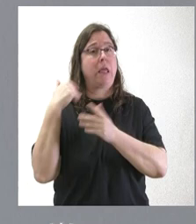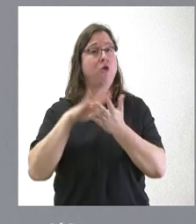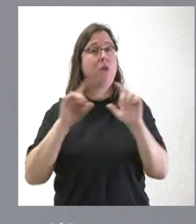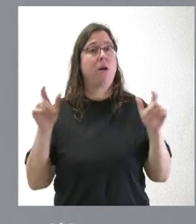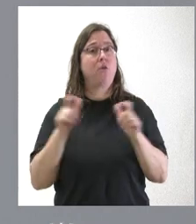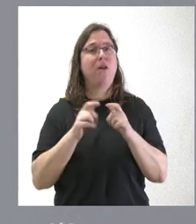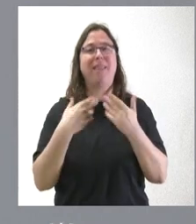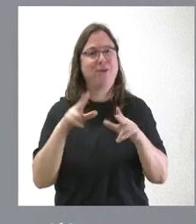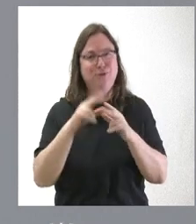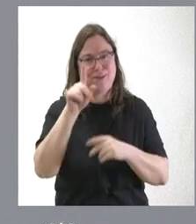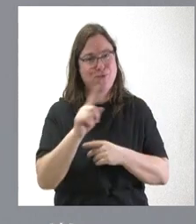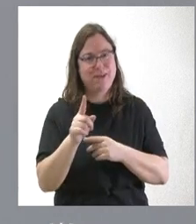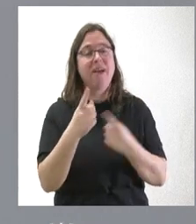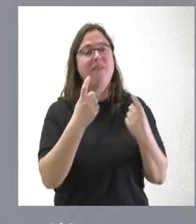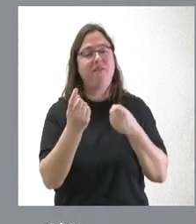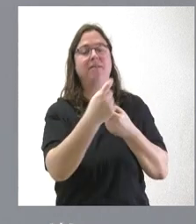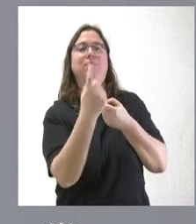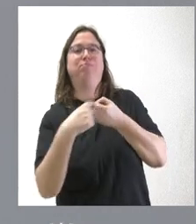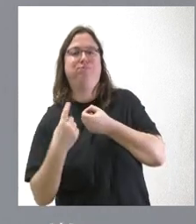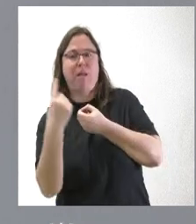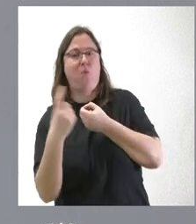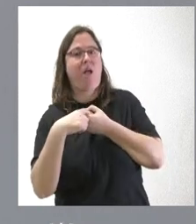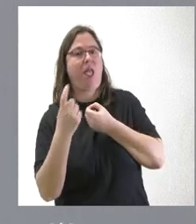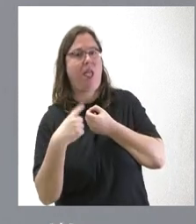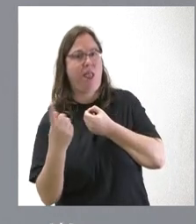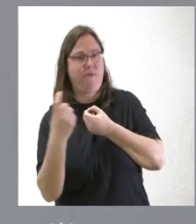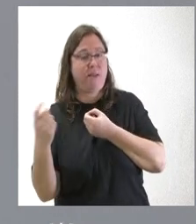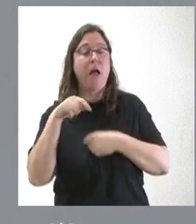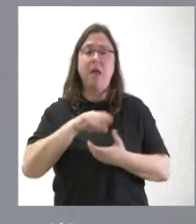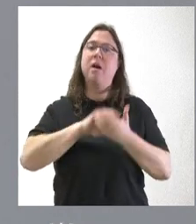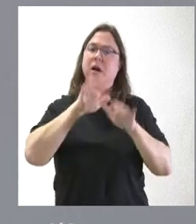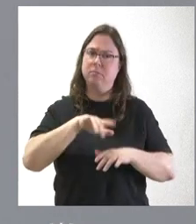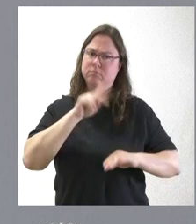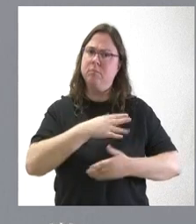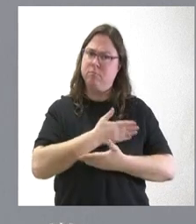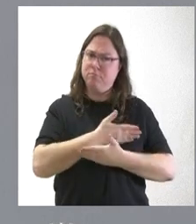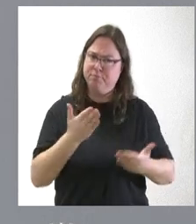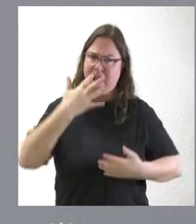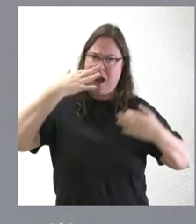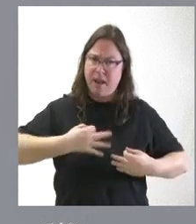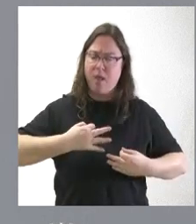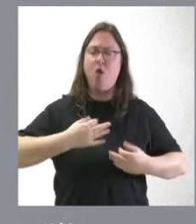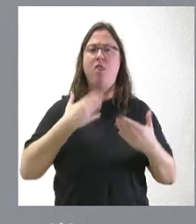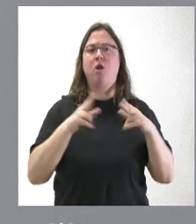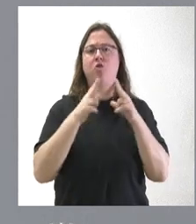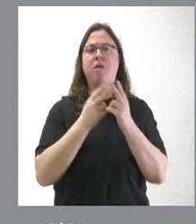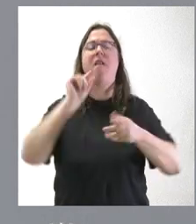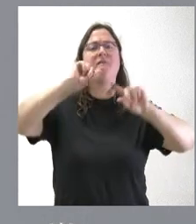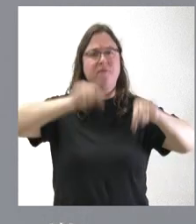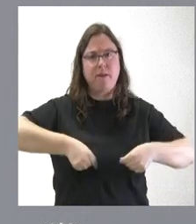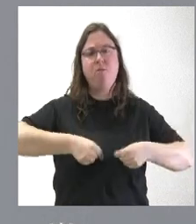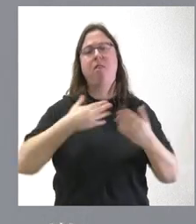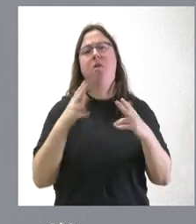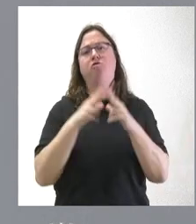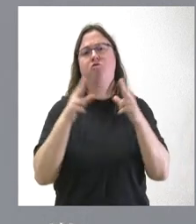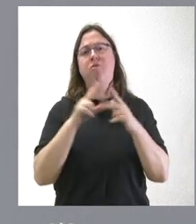Eso no es diálogo social, porque faltan algunas entidades. Y aquí en Castilla y León sí creemos en el diálogo social y sí firmamos acuerdos en el ámbito del